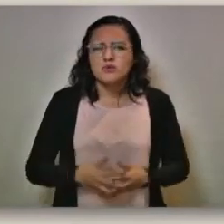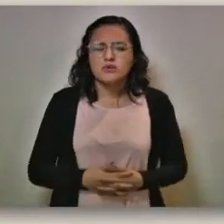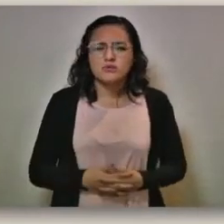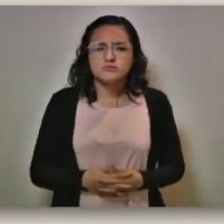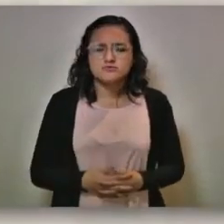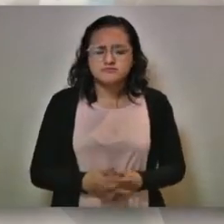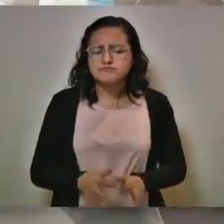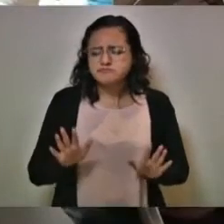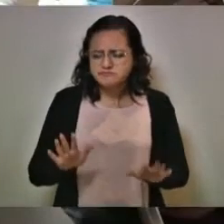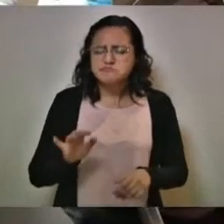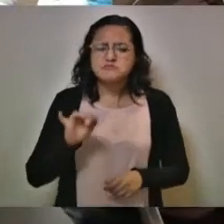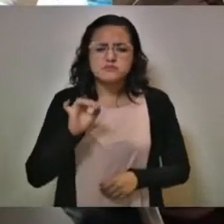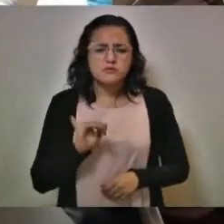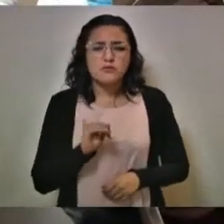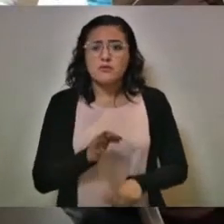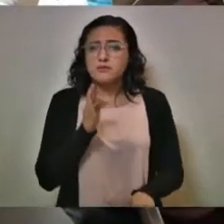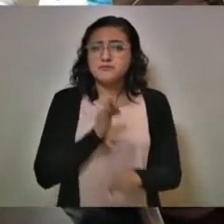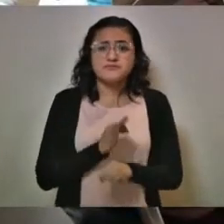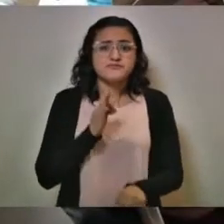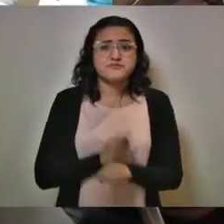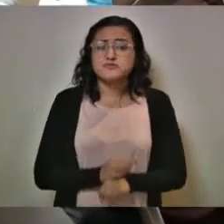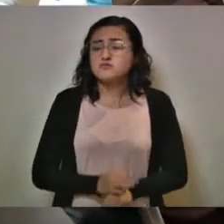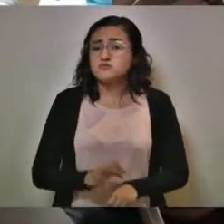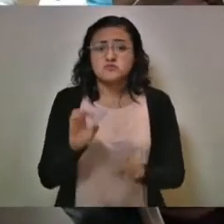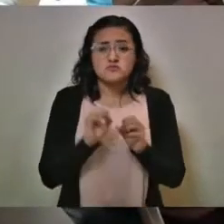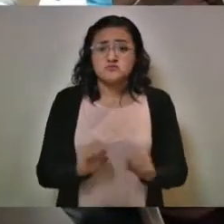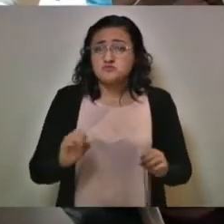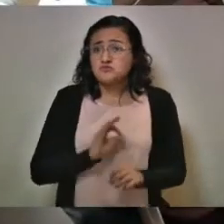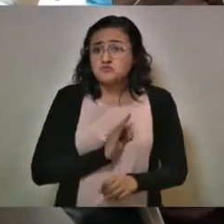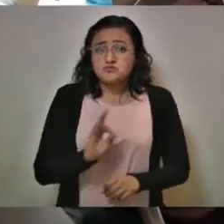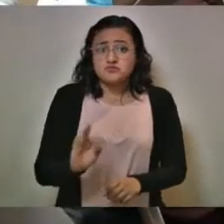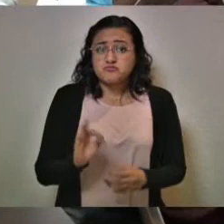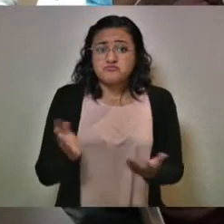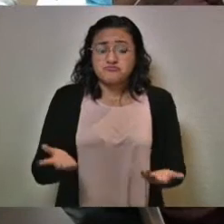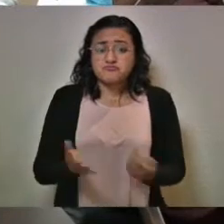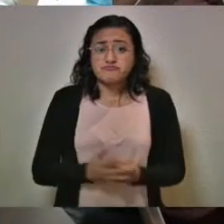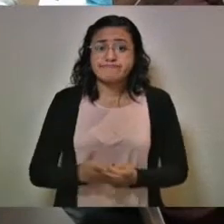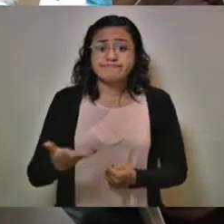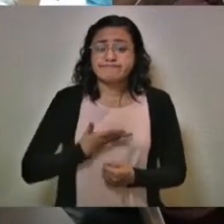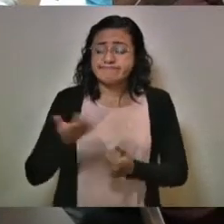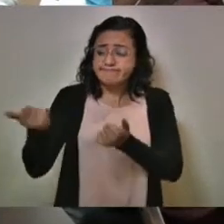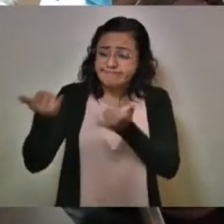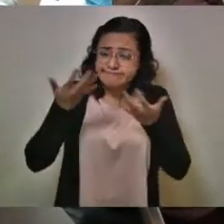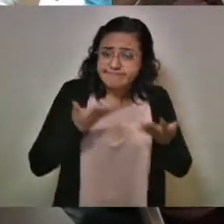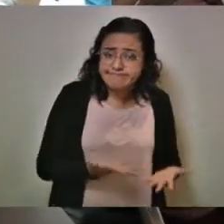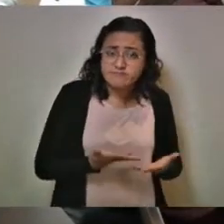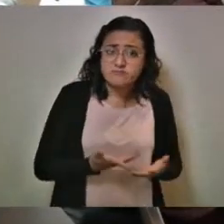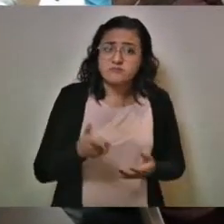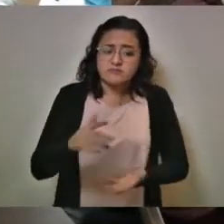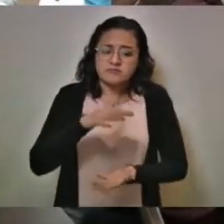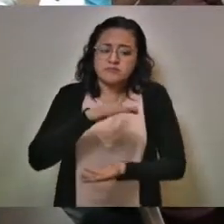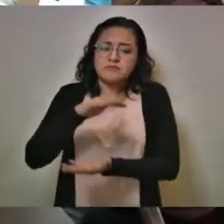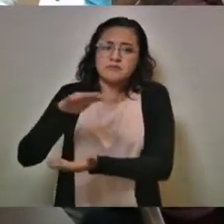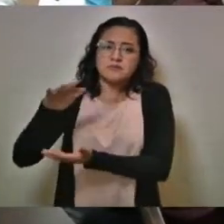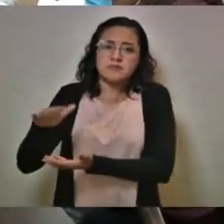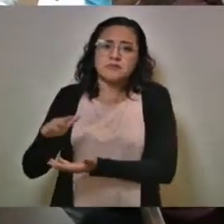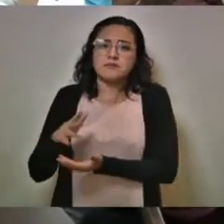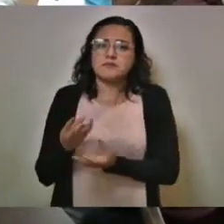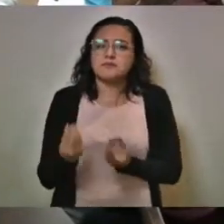Sí, no se ha podido trasladar cenizas,